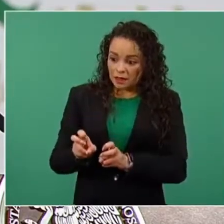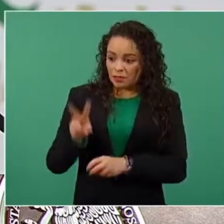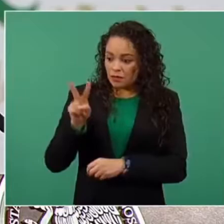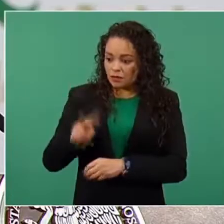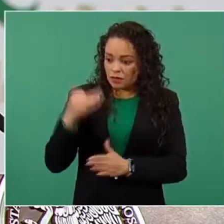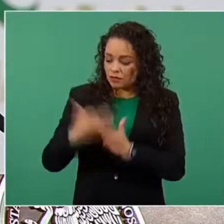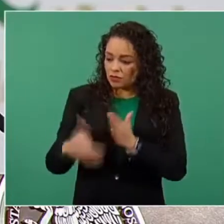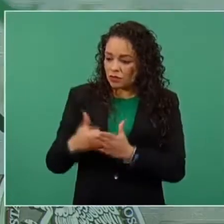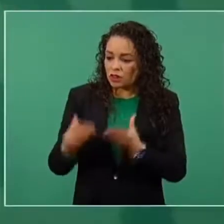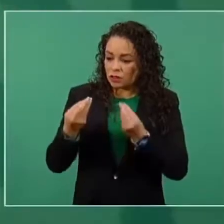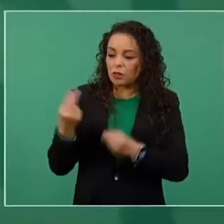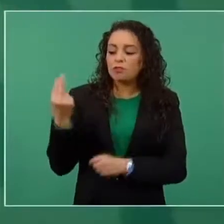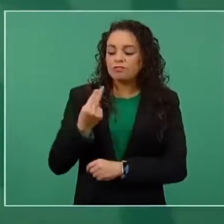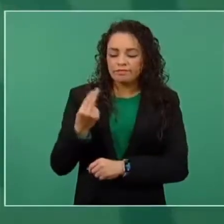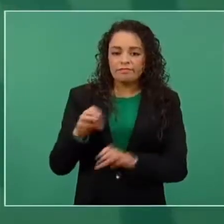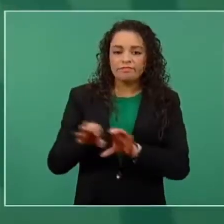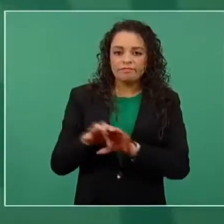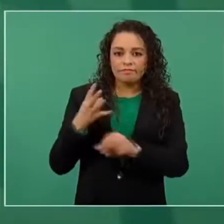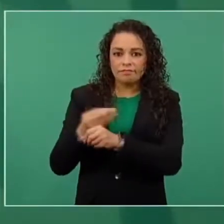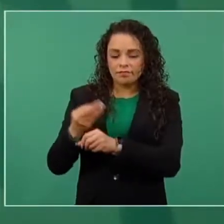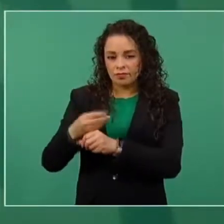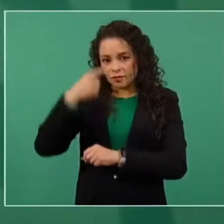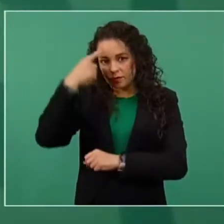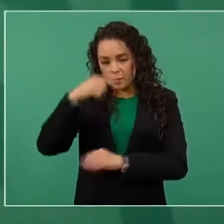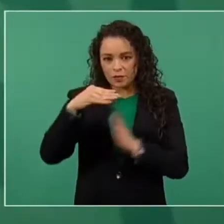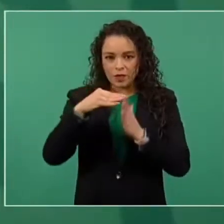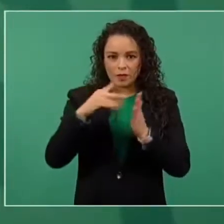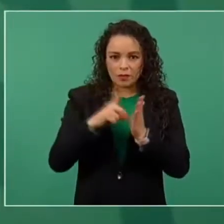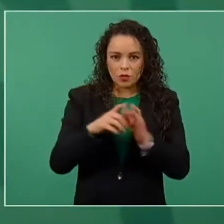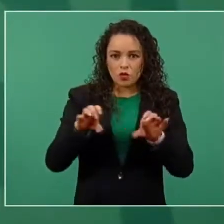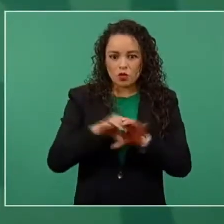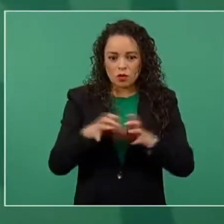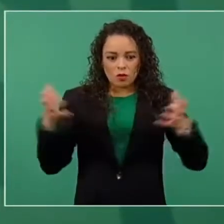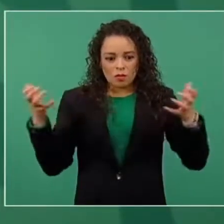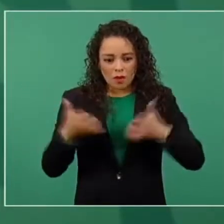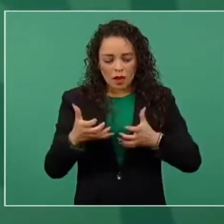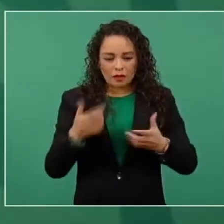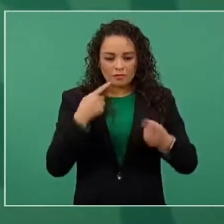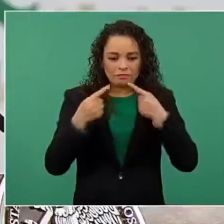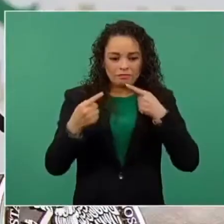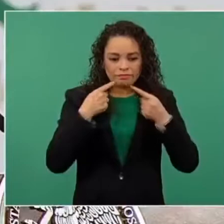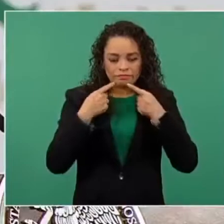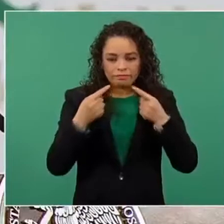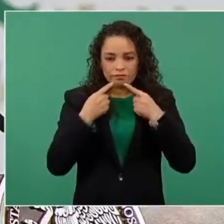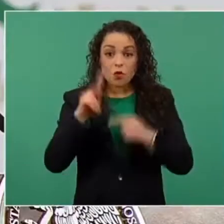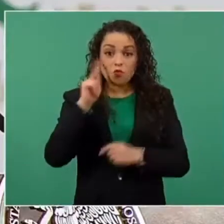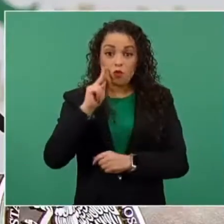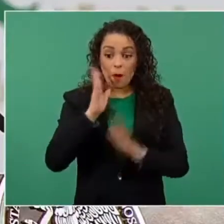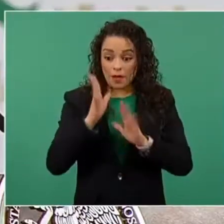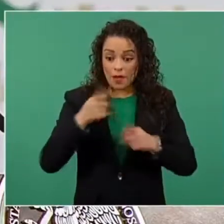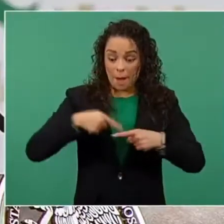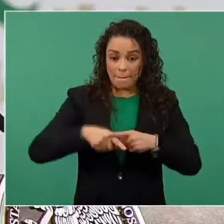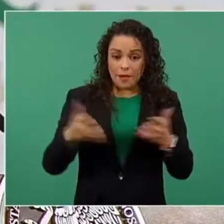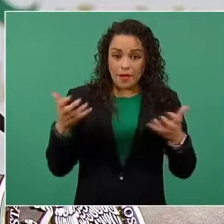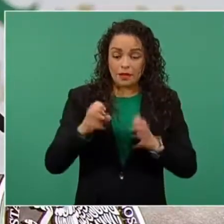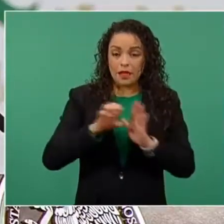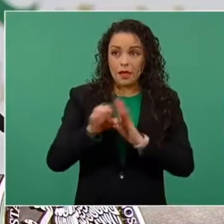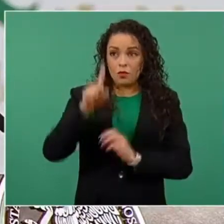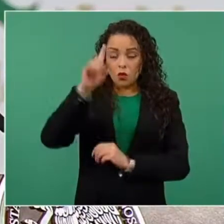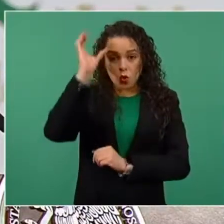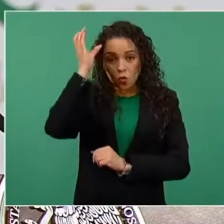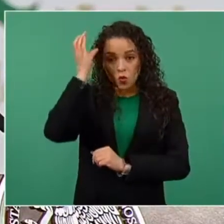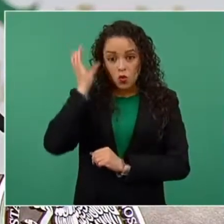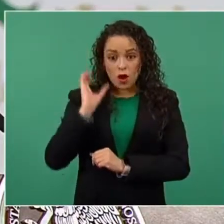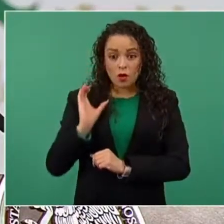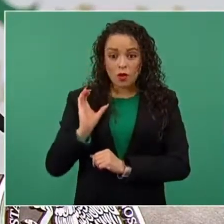para establecer mecanismos de identificación masiva. Se están haciendo ya los primeros ejercicios. El caso de Coahuila, donde se